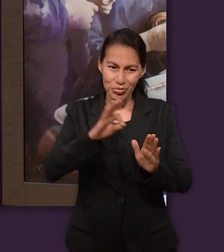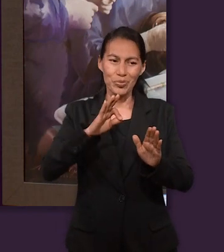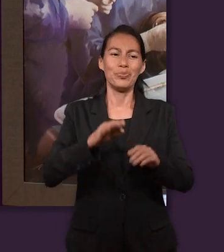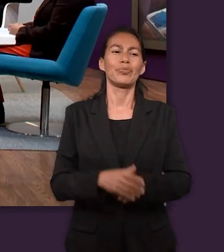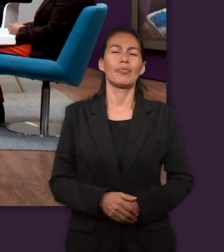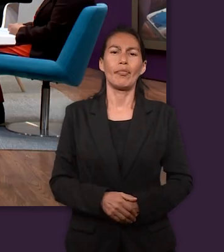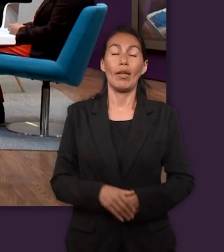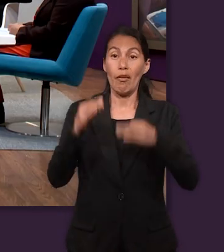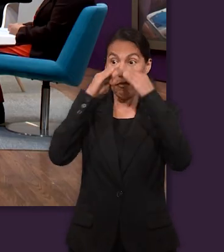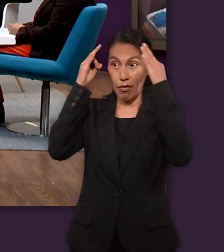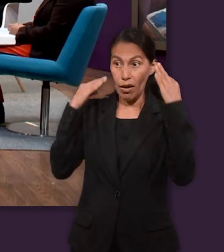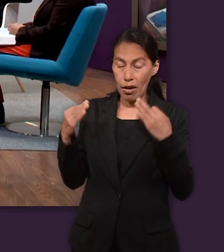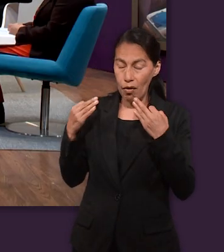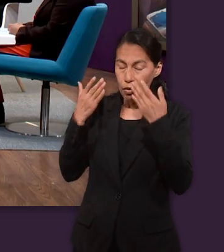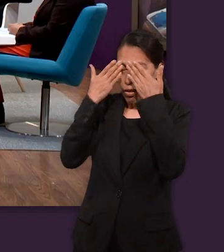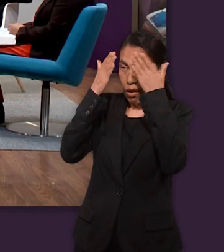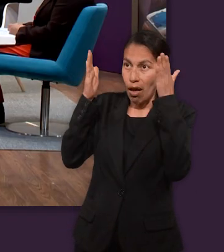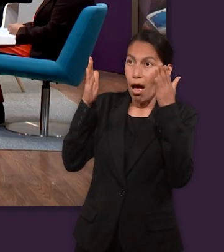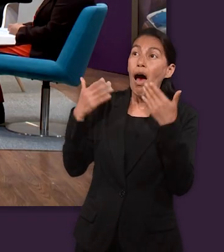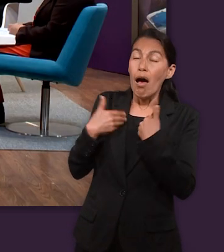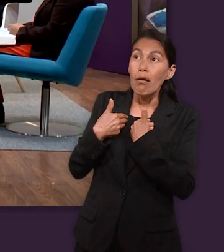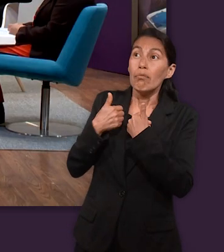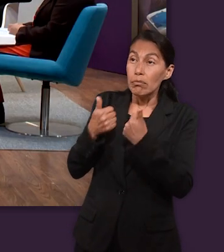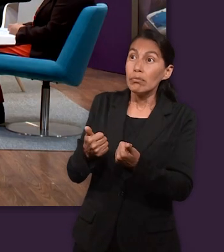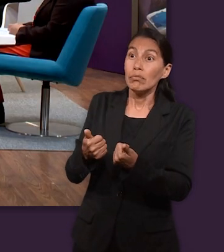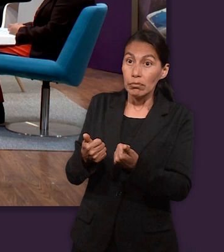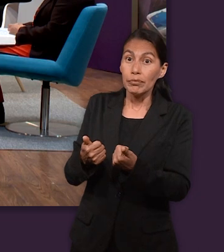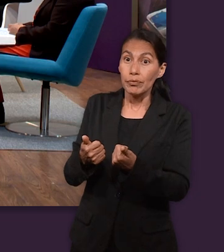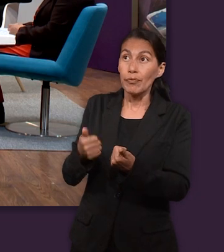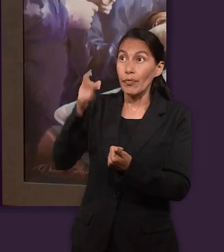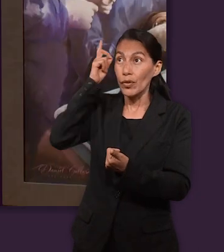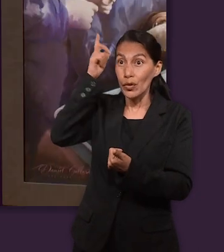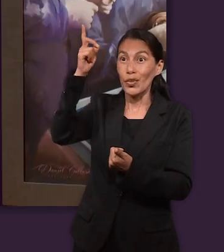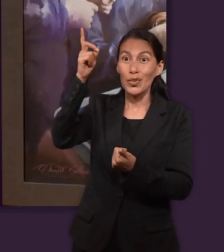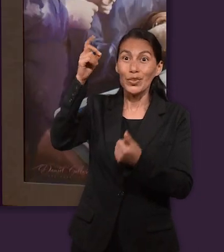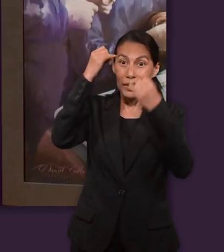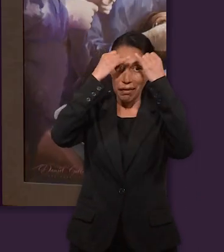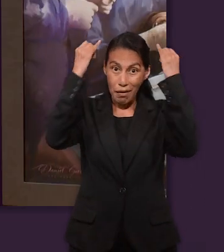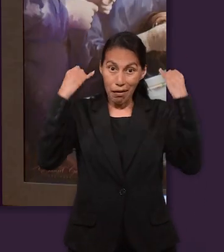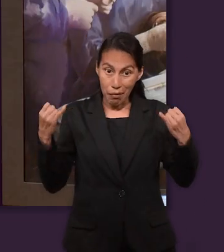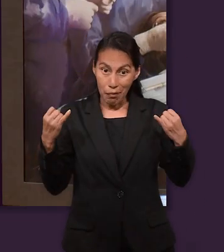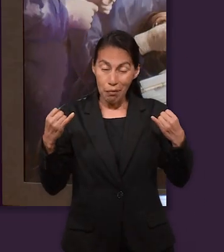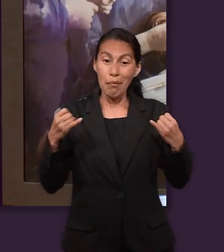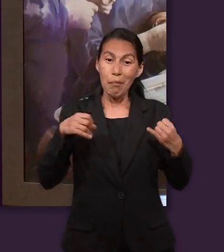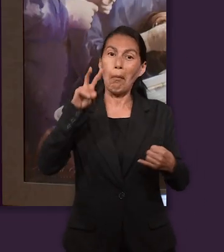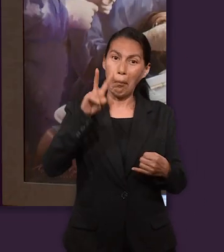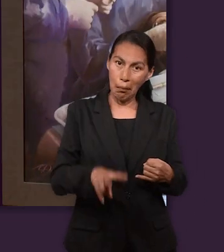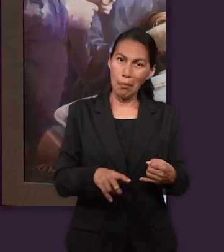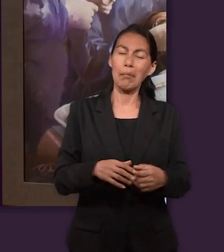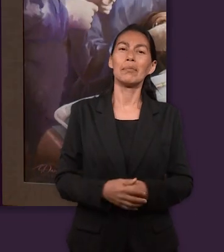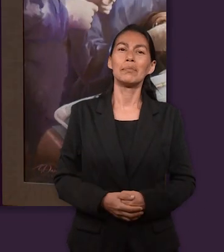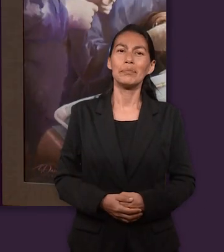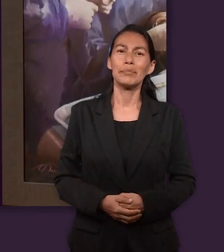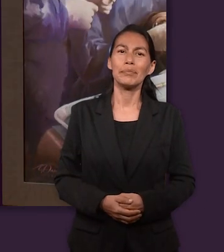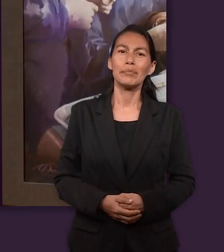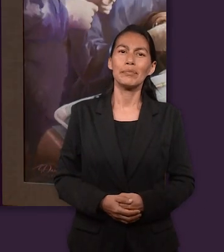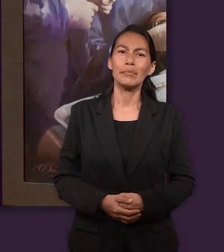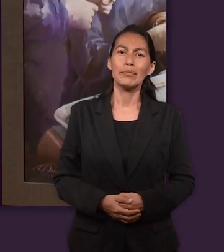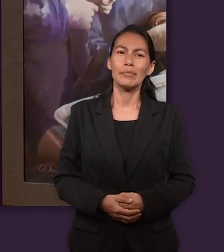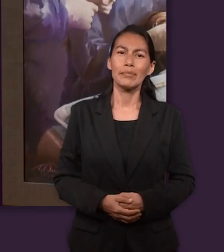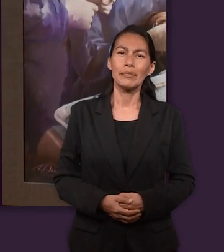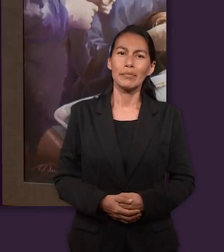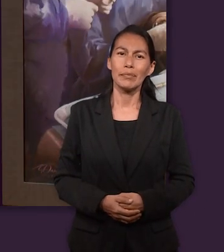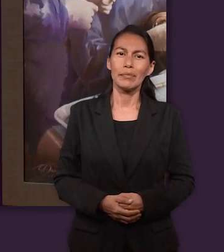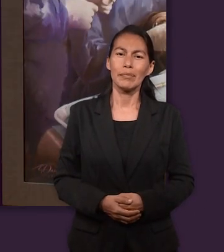bonito. Y cómo el faraón comprendió o entendió hasta cierto punto al Dios de José.